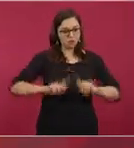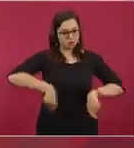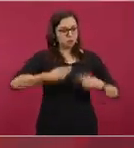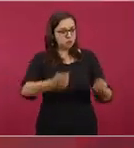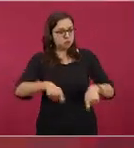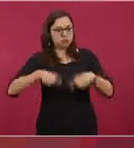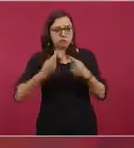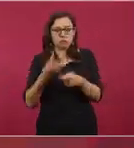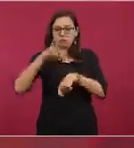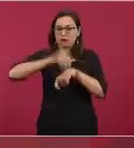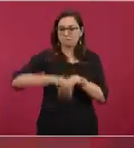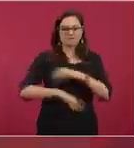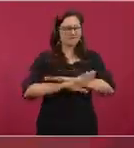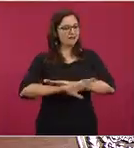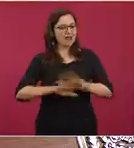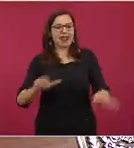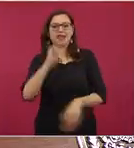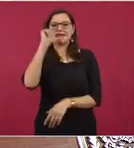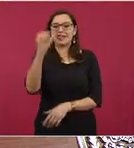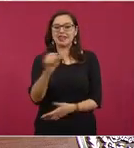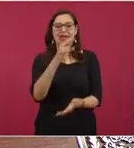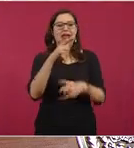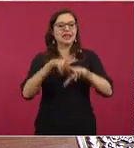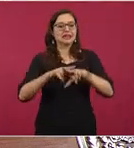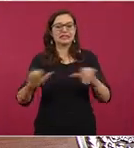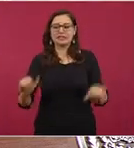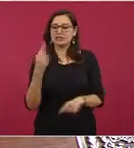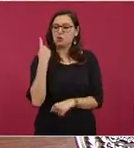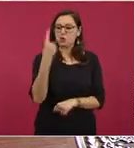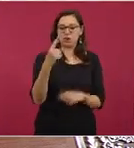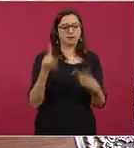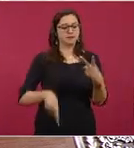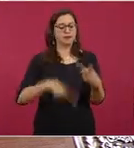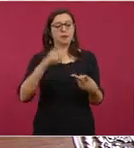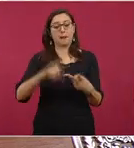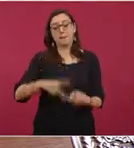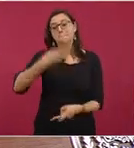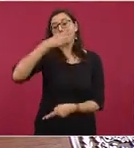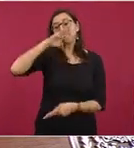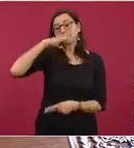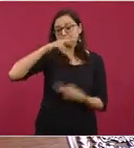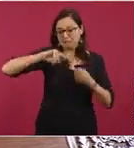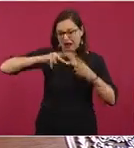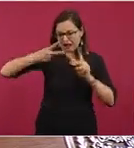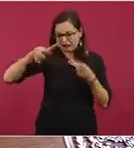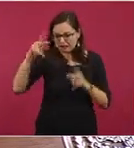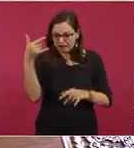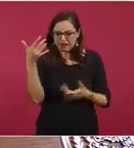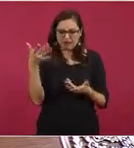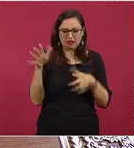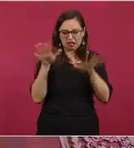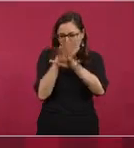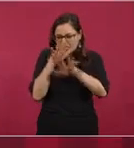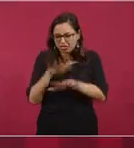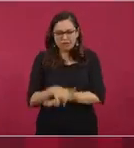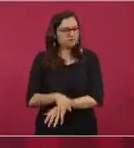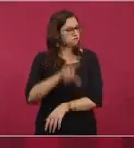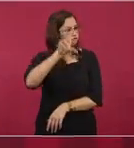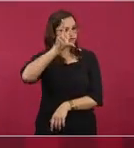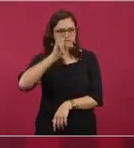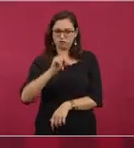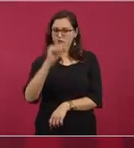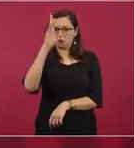permitido el uso del fracking para la explotación energética.